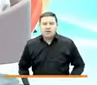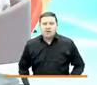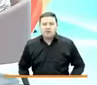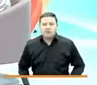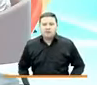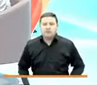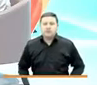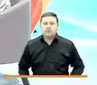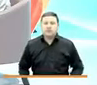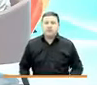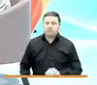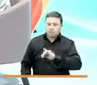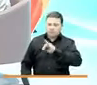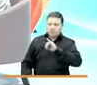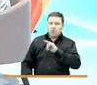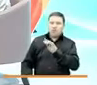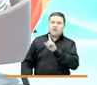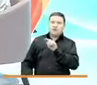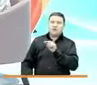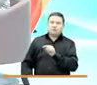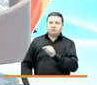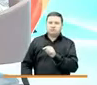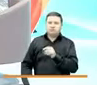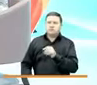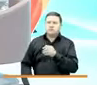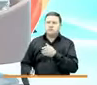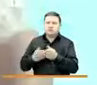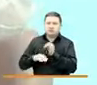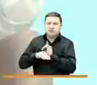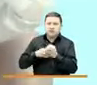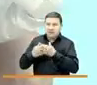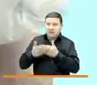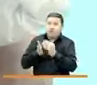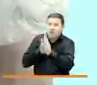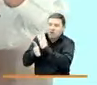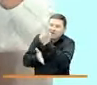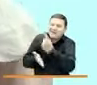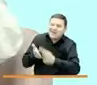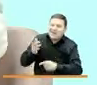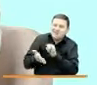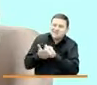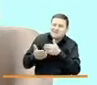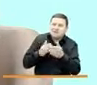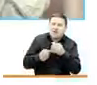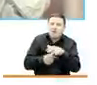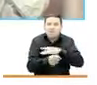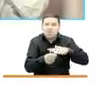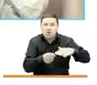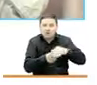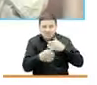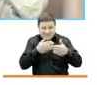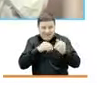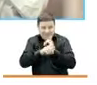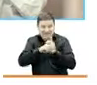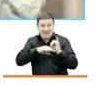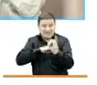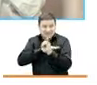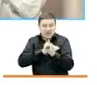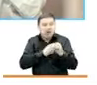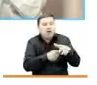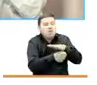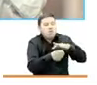¿Qué les cuento de Providencia? ¿Cómo? Eso, contar de Providencia muy cortico y resumido.